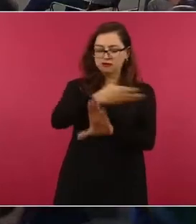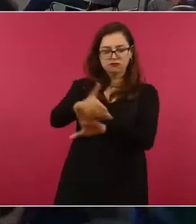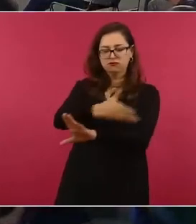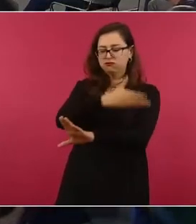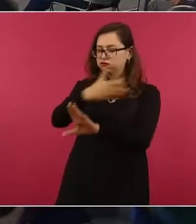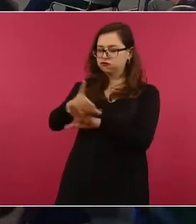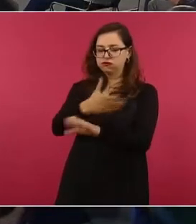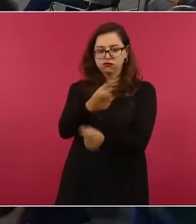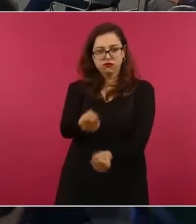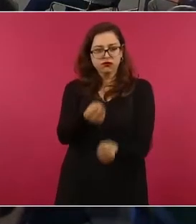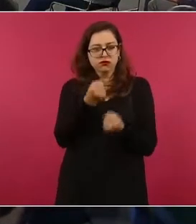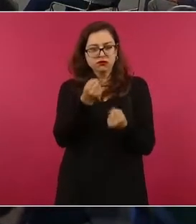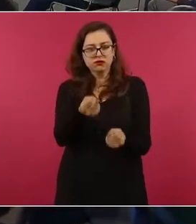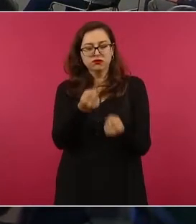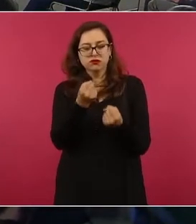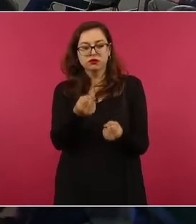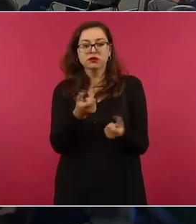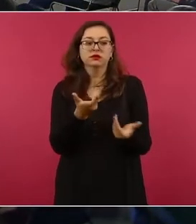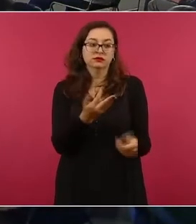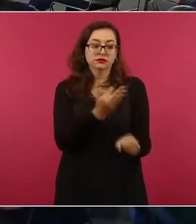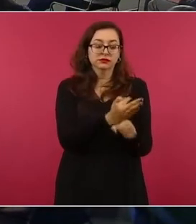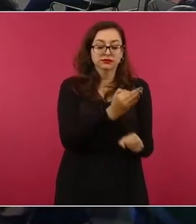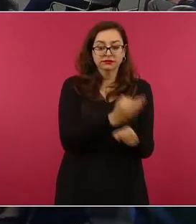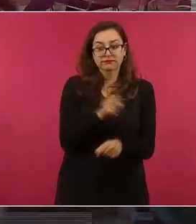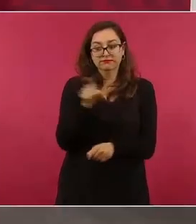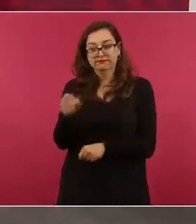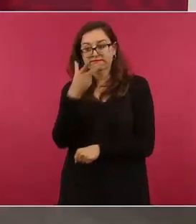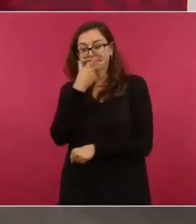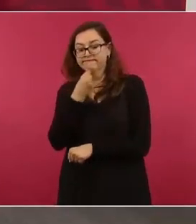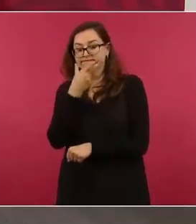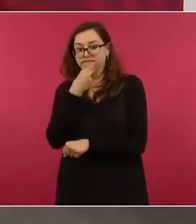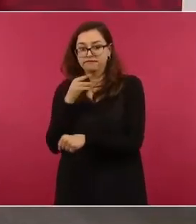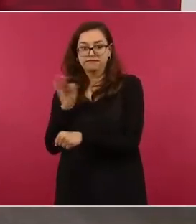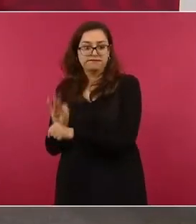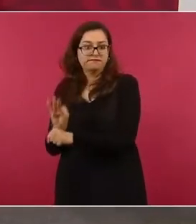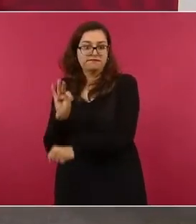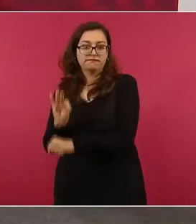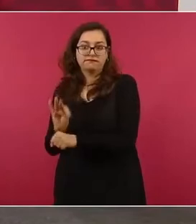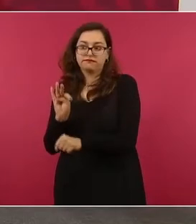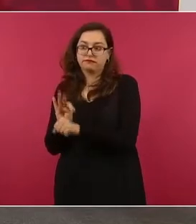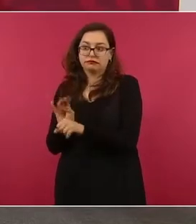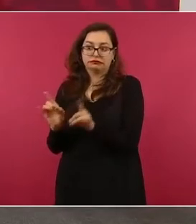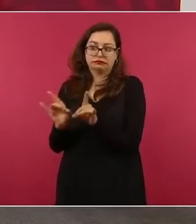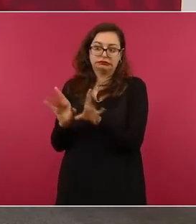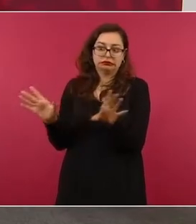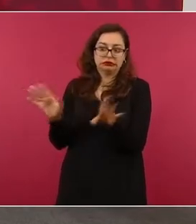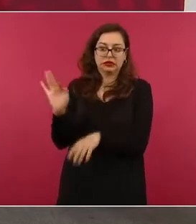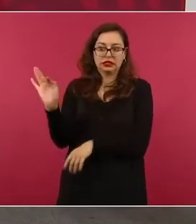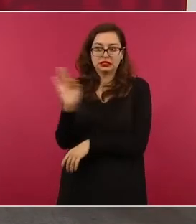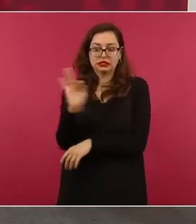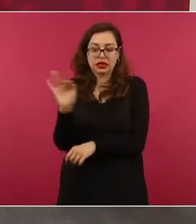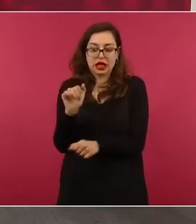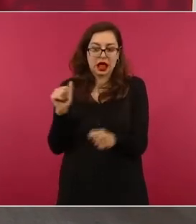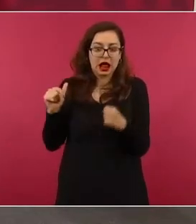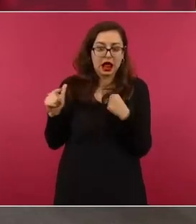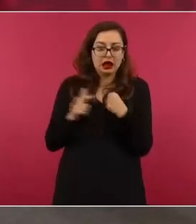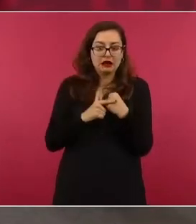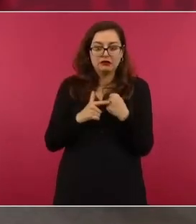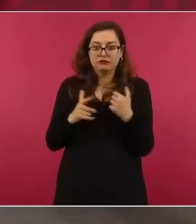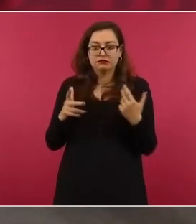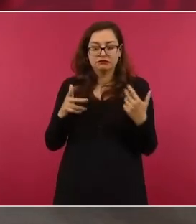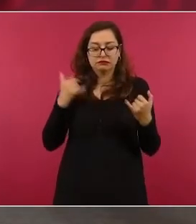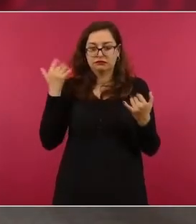Es una situación muy